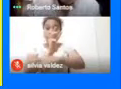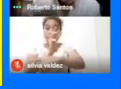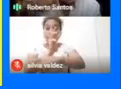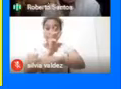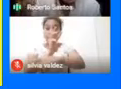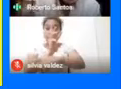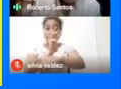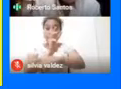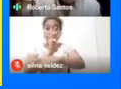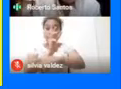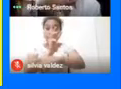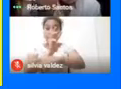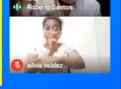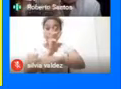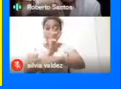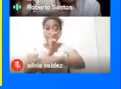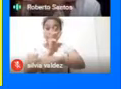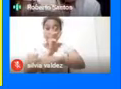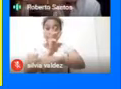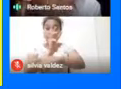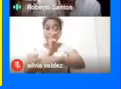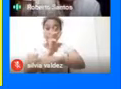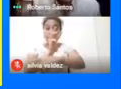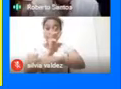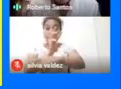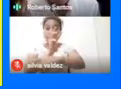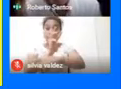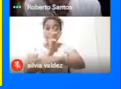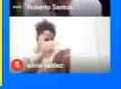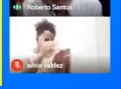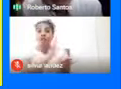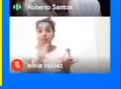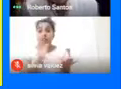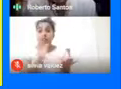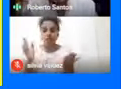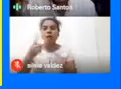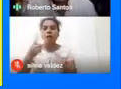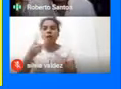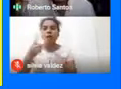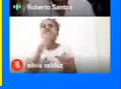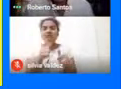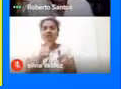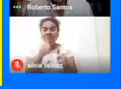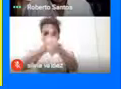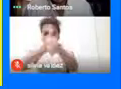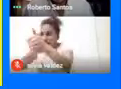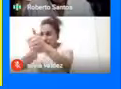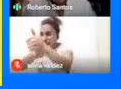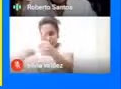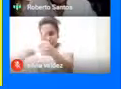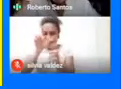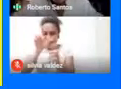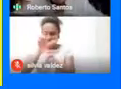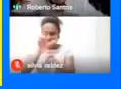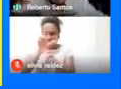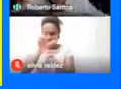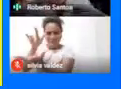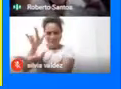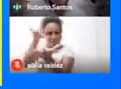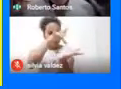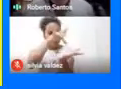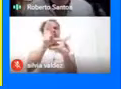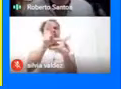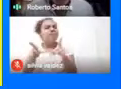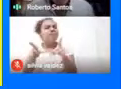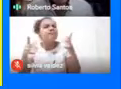Y la verdad Es que Cada uno De estos destinos Es un lugar Que nos abre